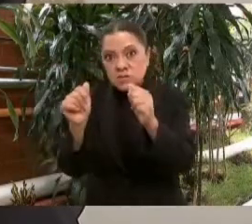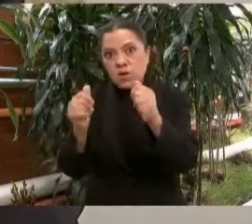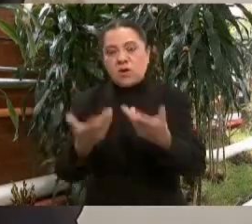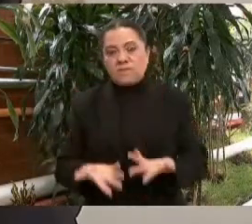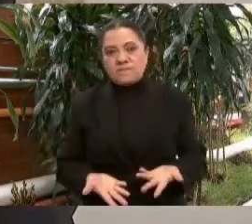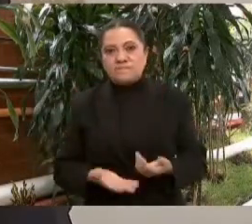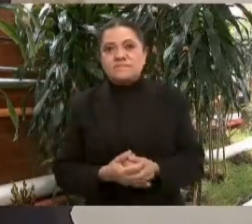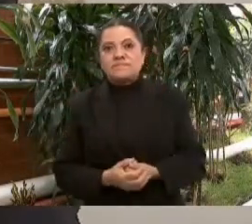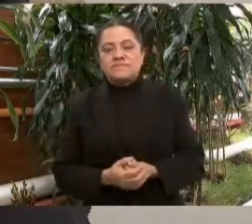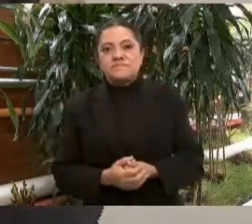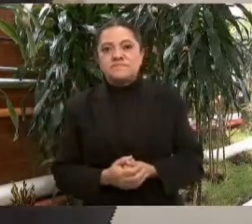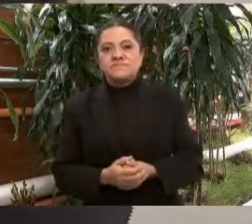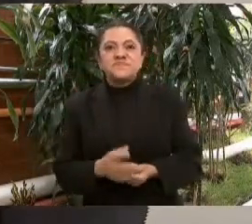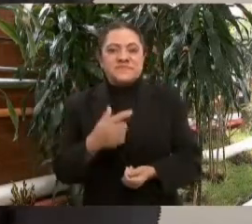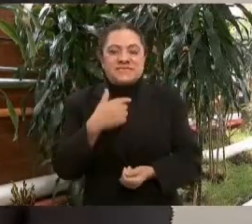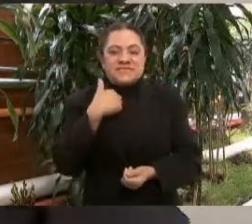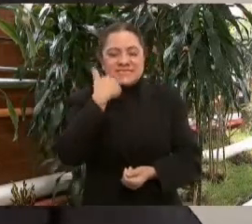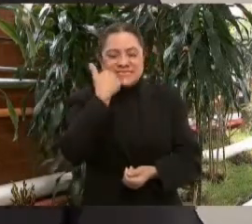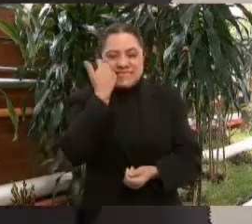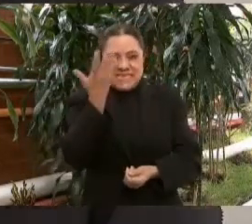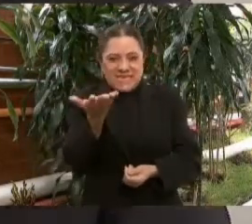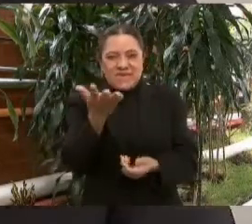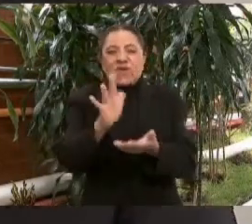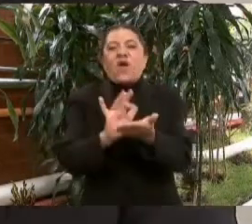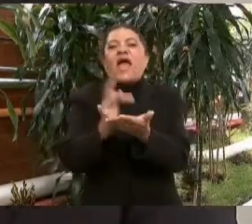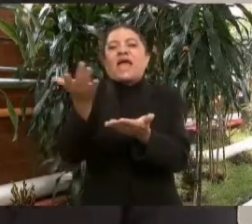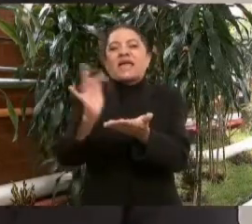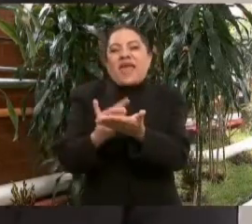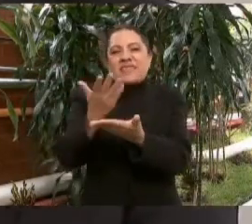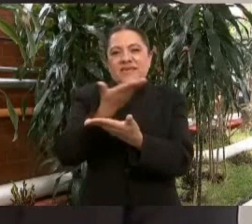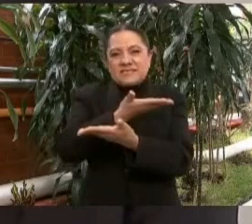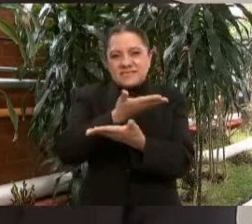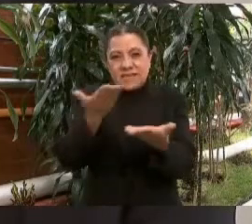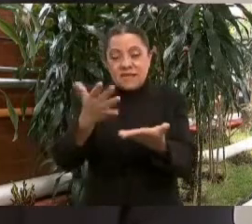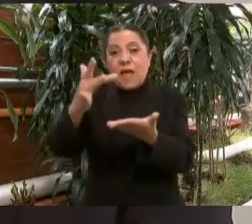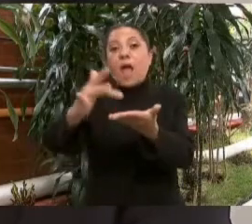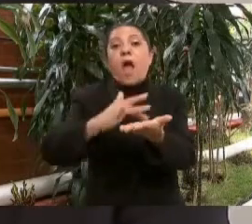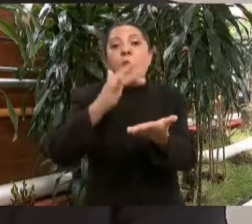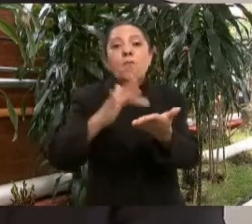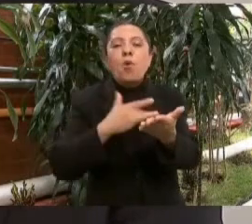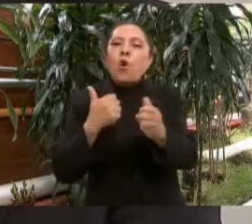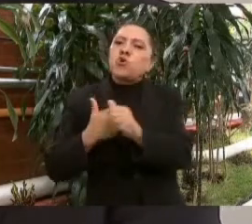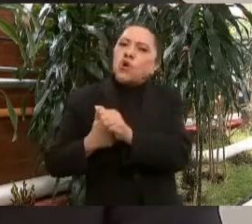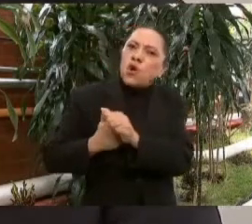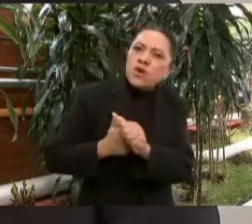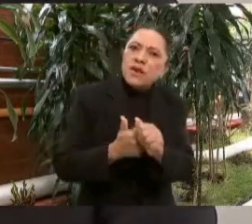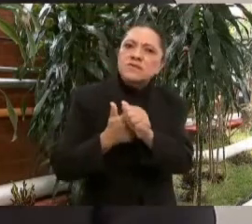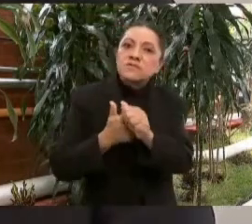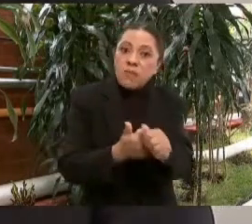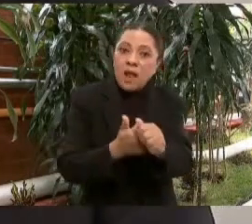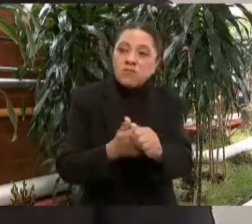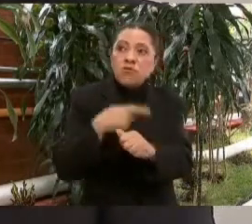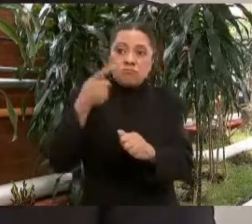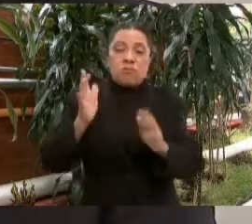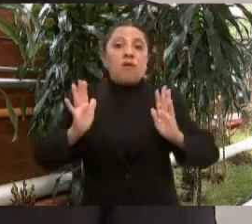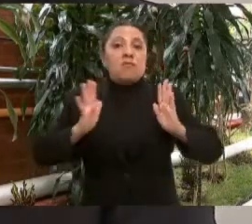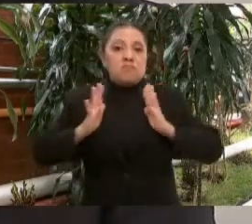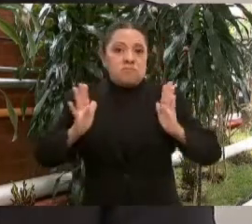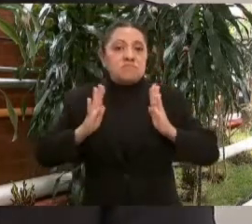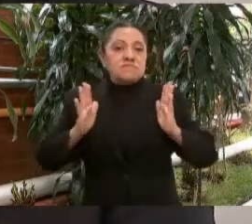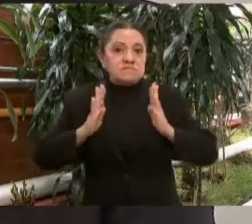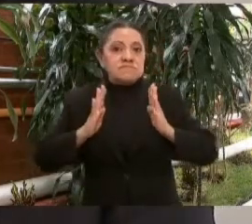Yo quiero agradecer el apoyo, el respaldo de las Fuerzas Armadas.